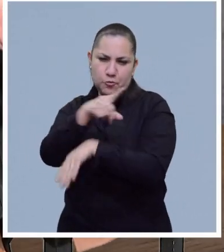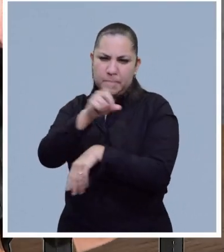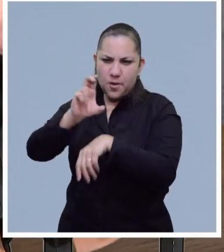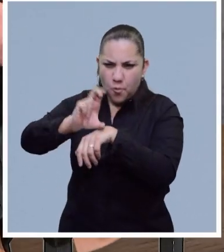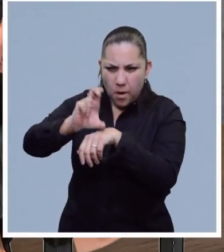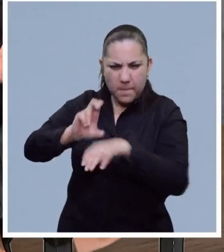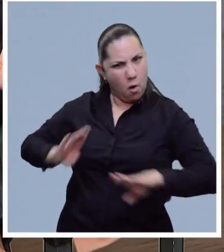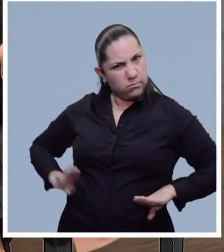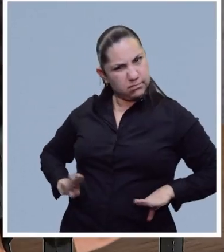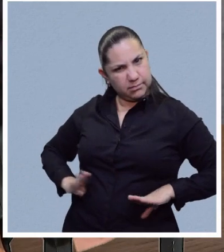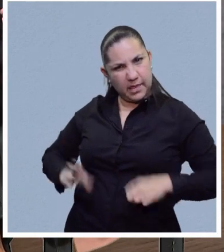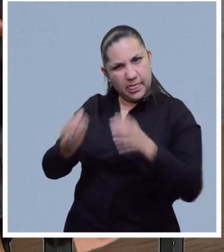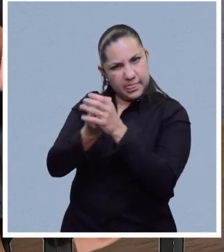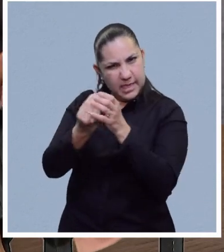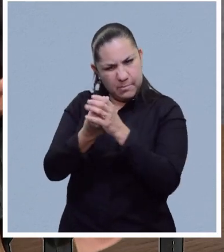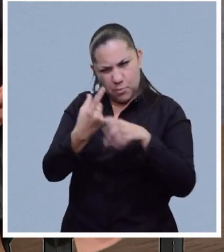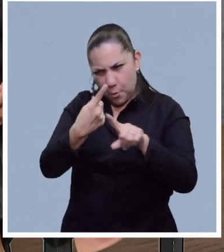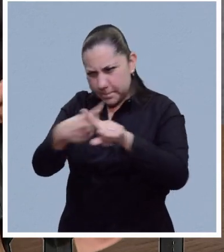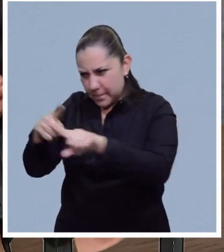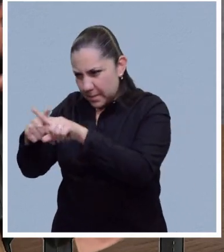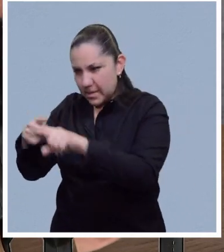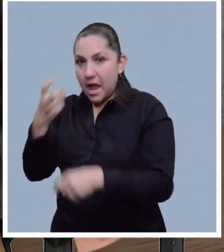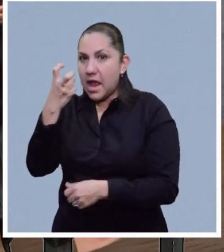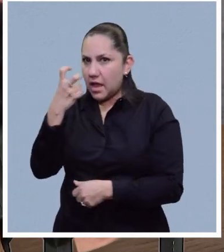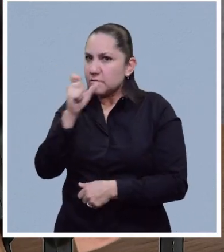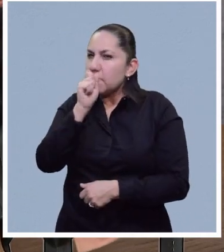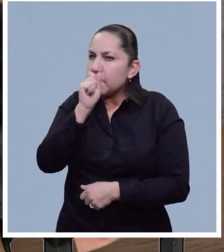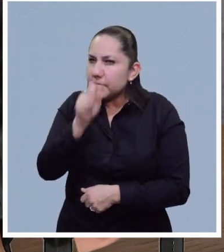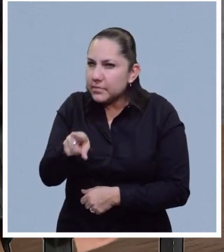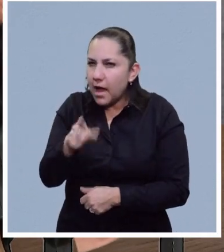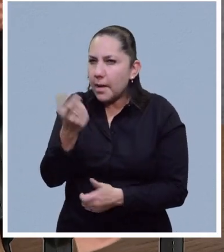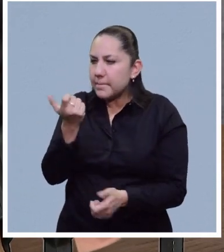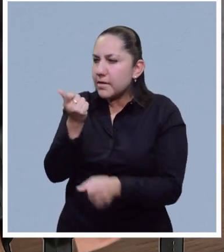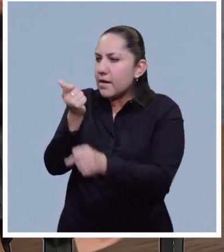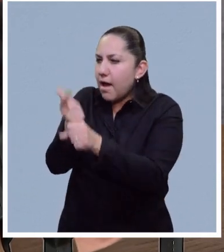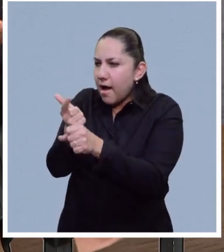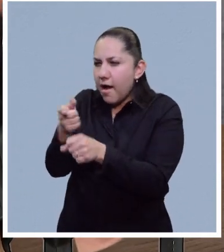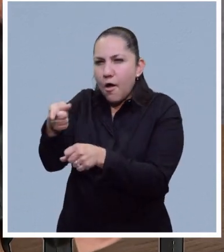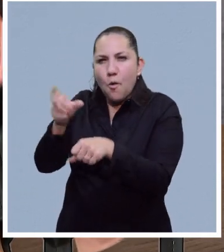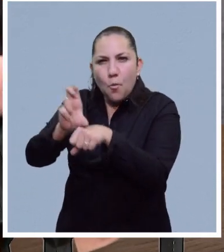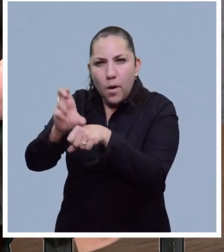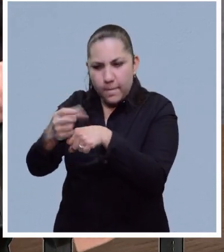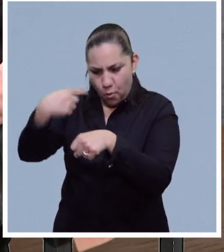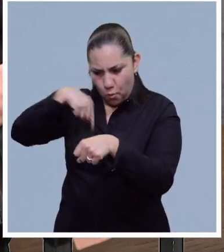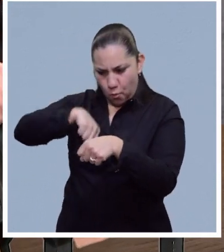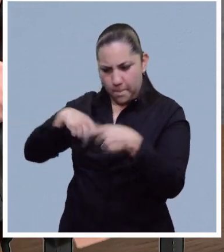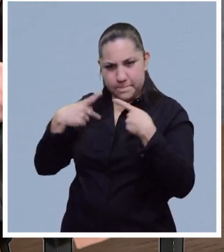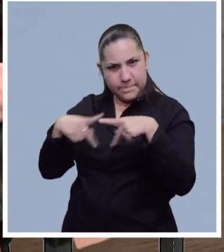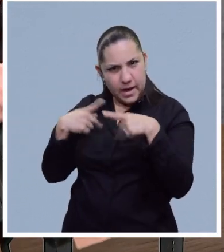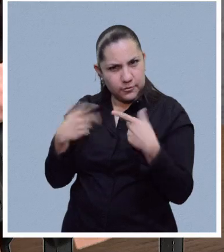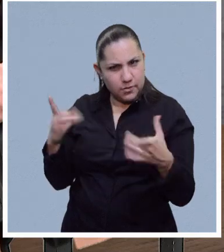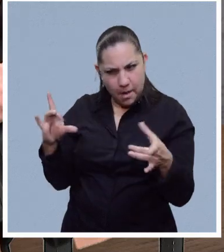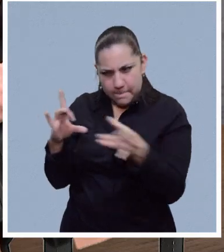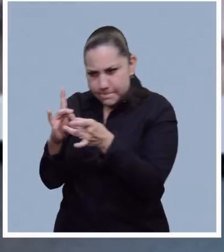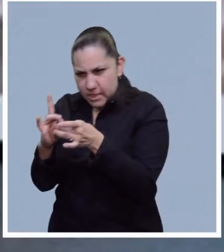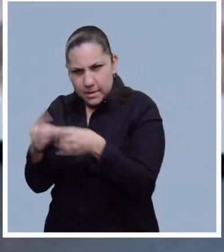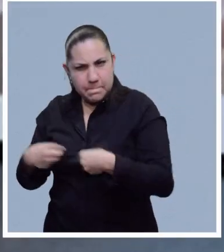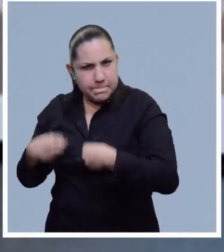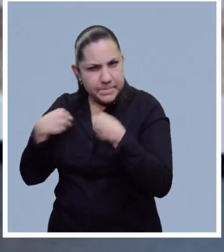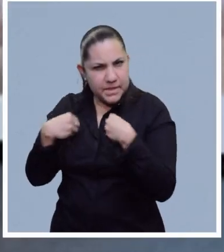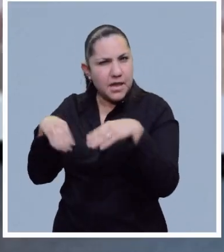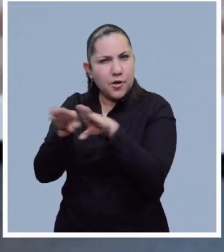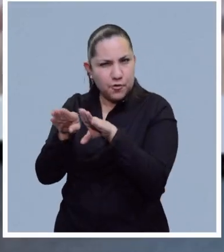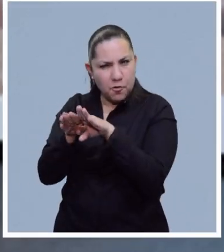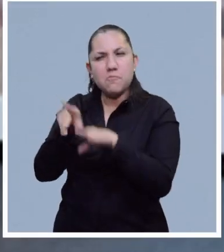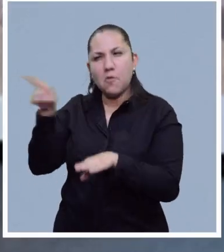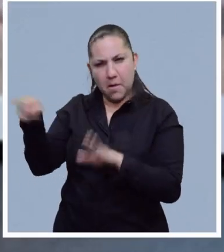especies, los diferentes tipos de huevo, pues también nos han permitido esclarecer sobre el proceso biológico del huevo. Así es, es por eso que en la